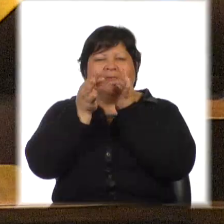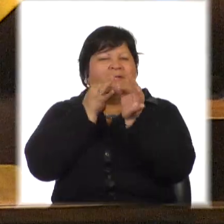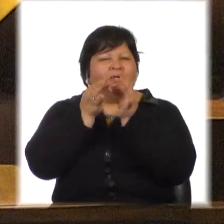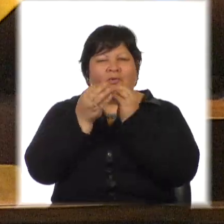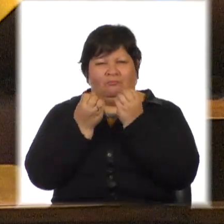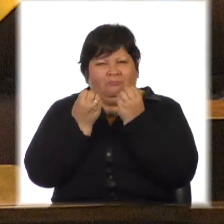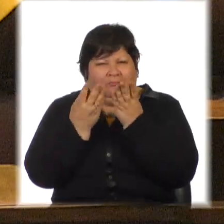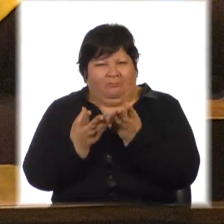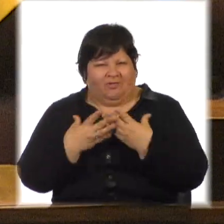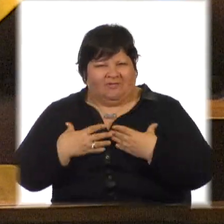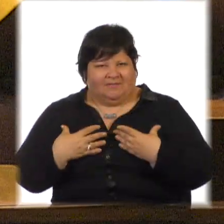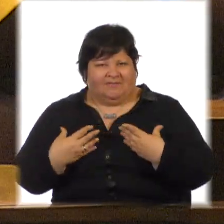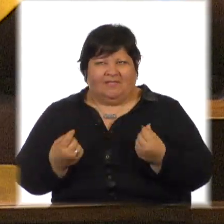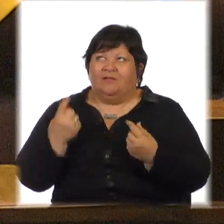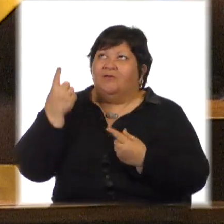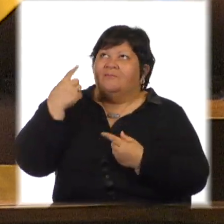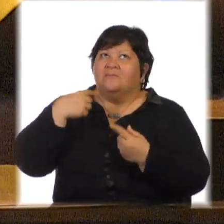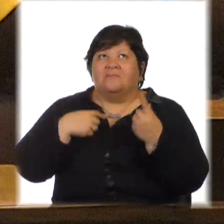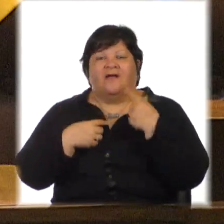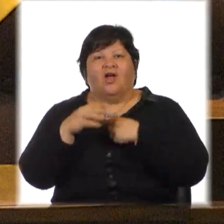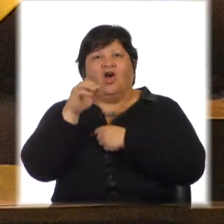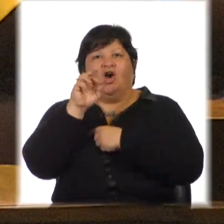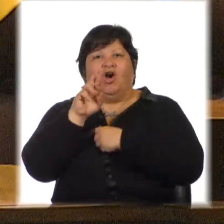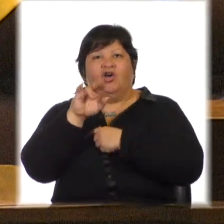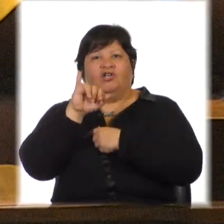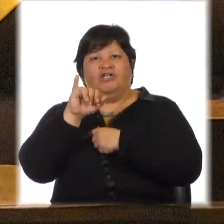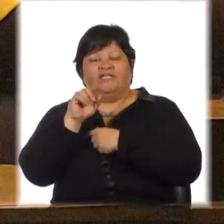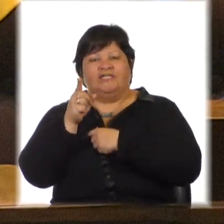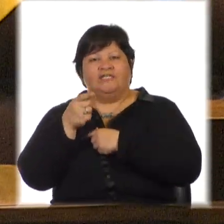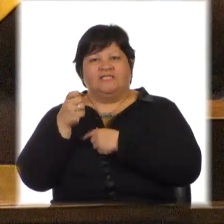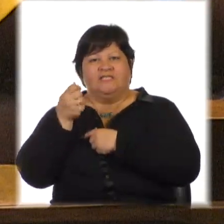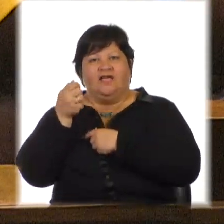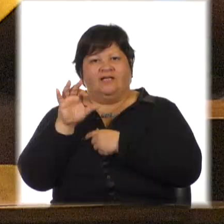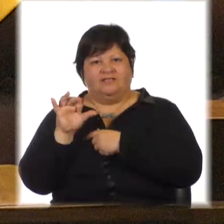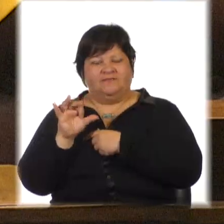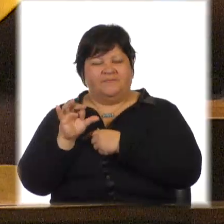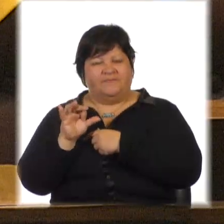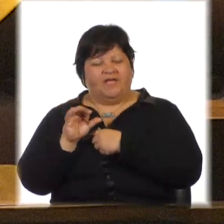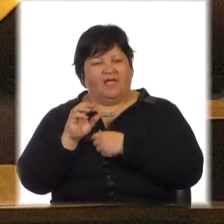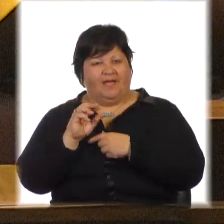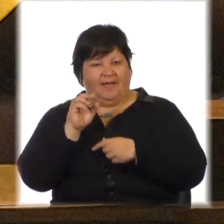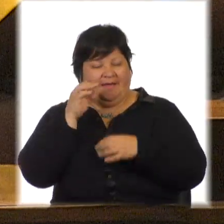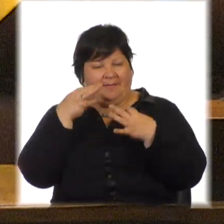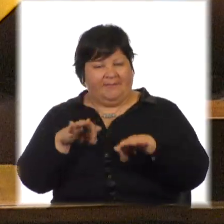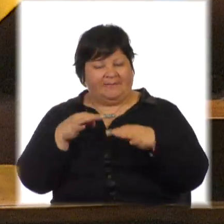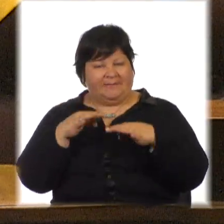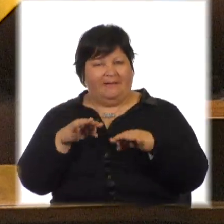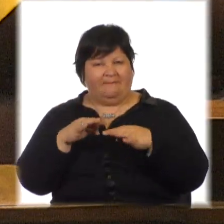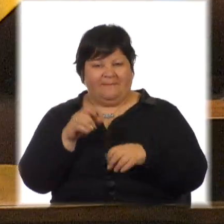Las personas de la diversidad sexual, especialmente las trans, son una realidad pujante,